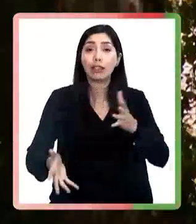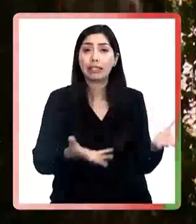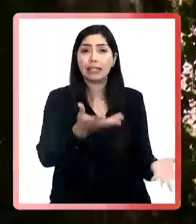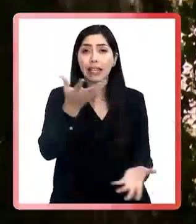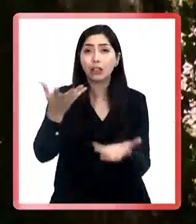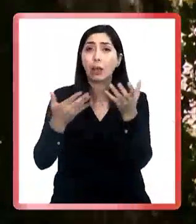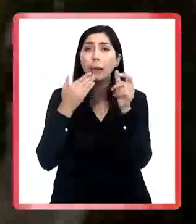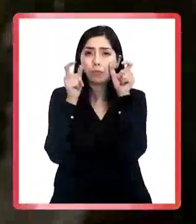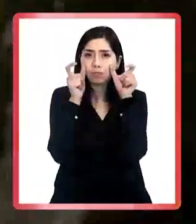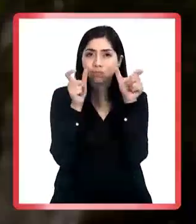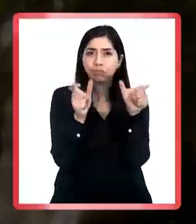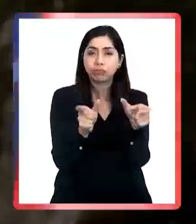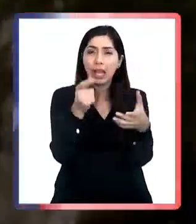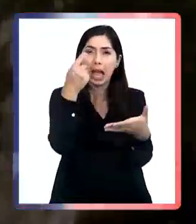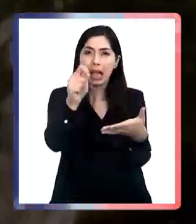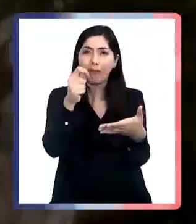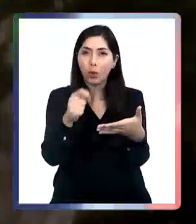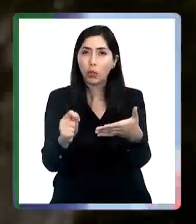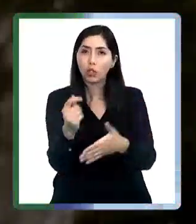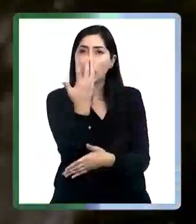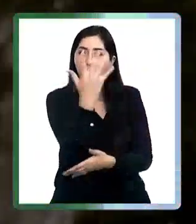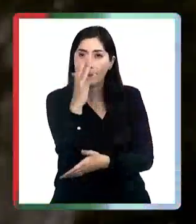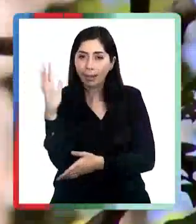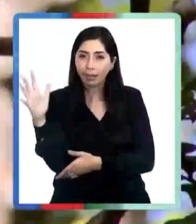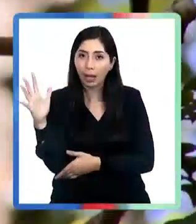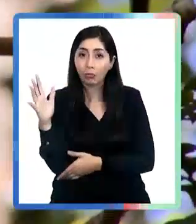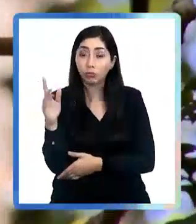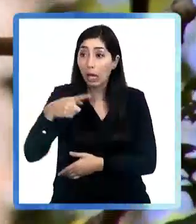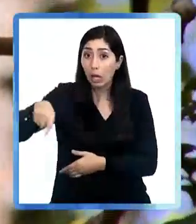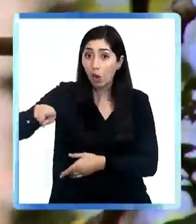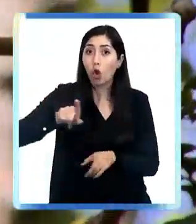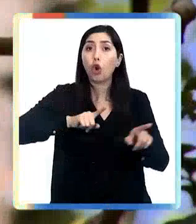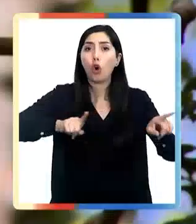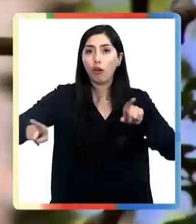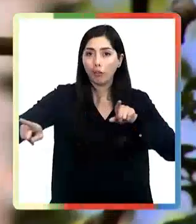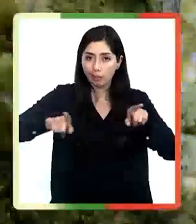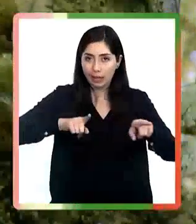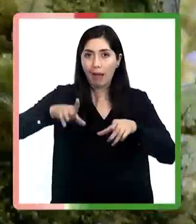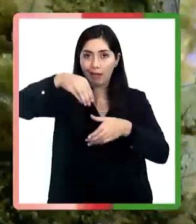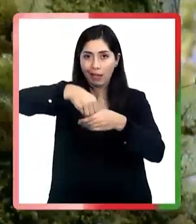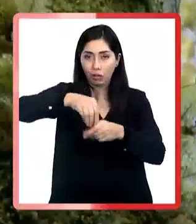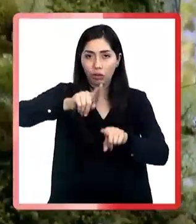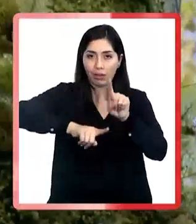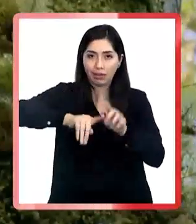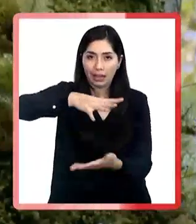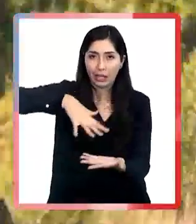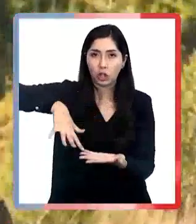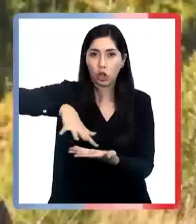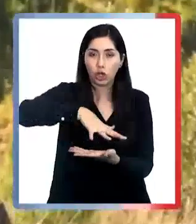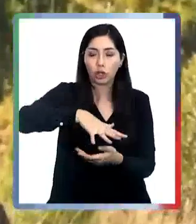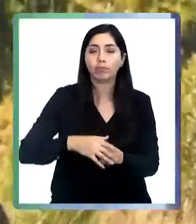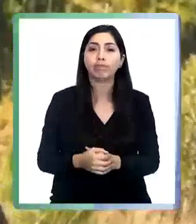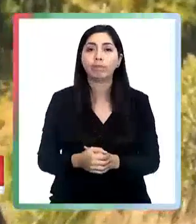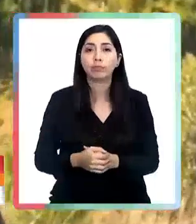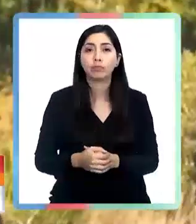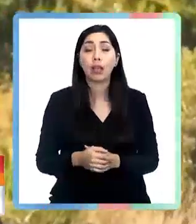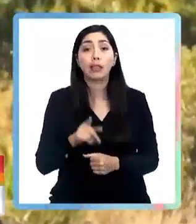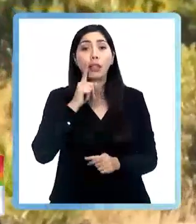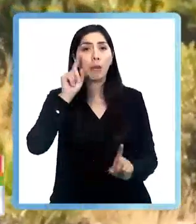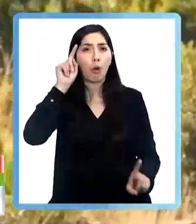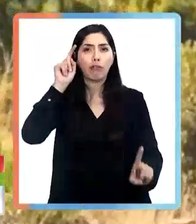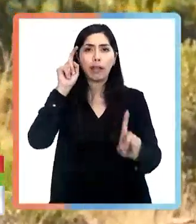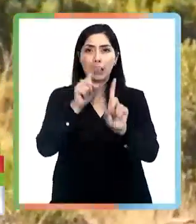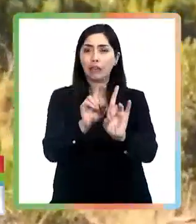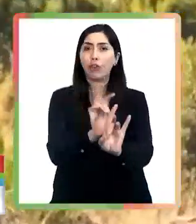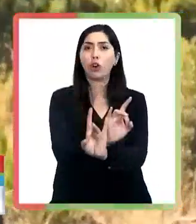fiscalización y evaluación ambiental para que se coordinen en la integridad del territorio. Estamos con un objetivo